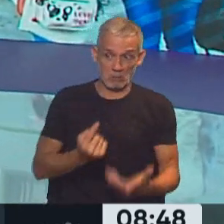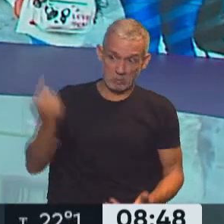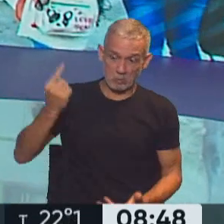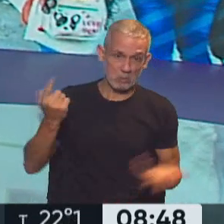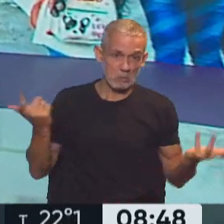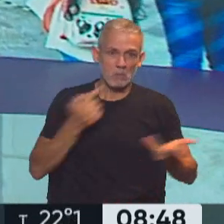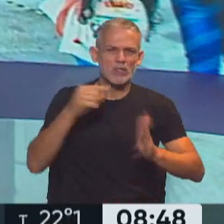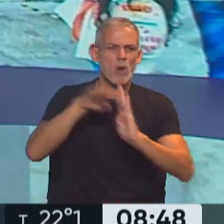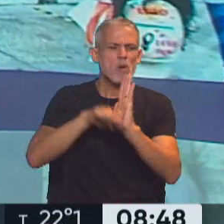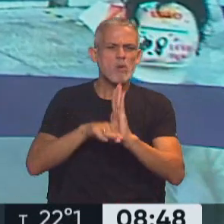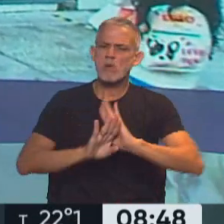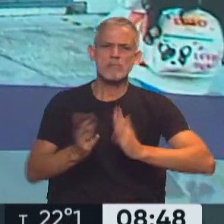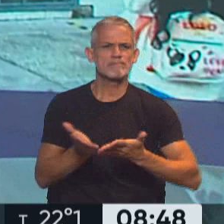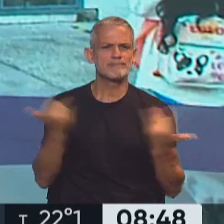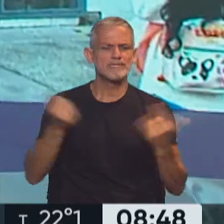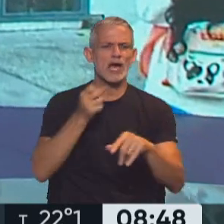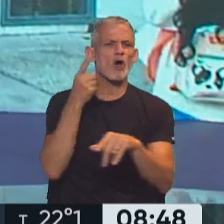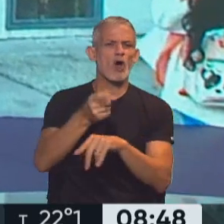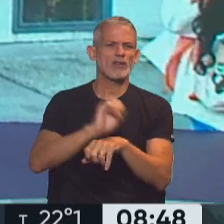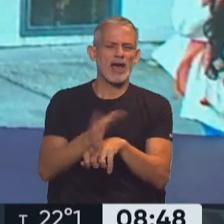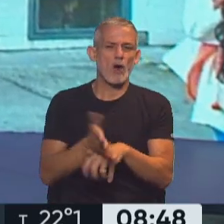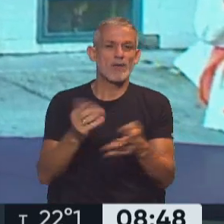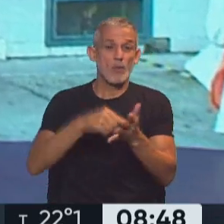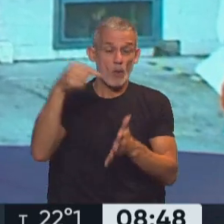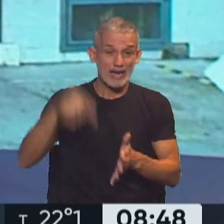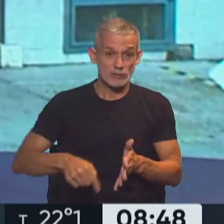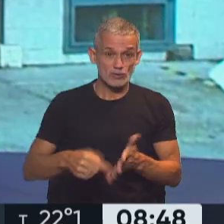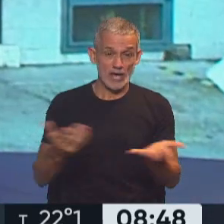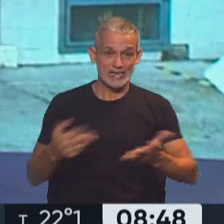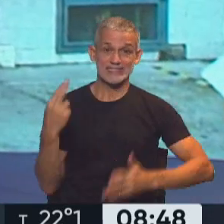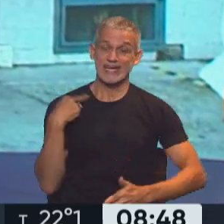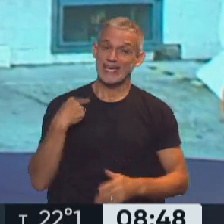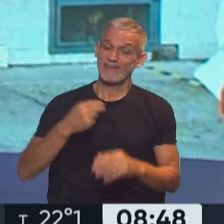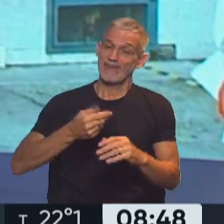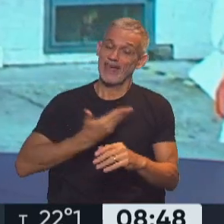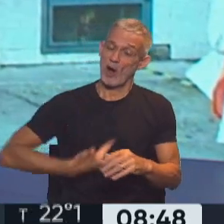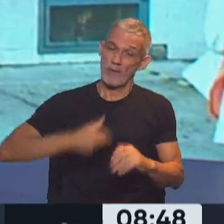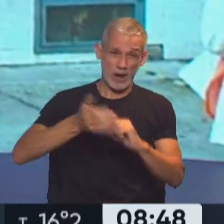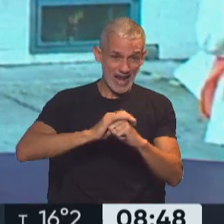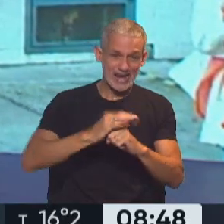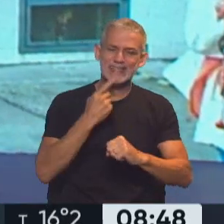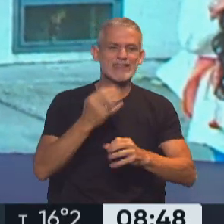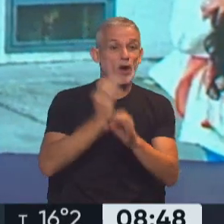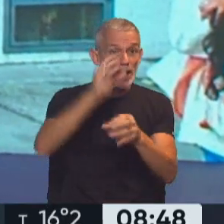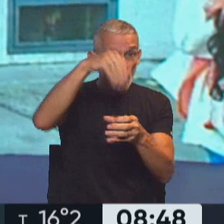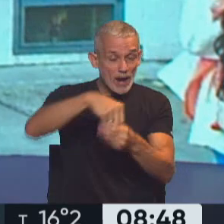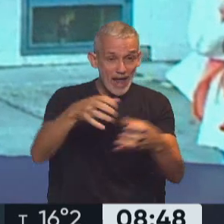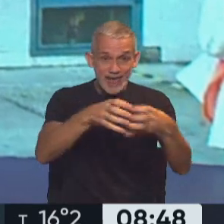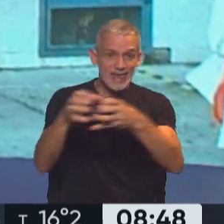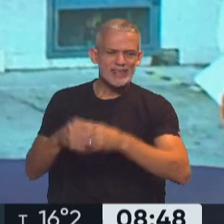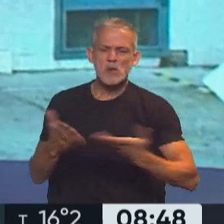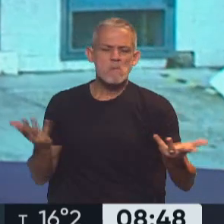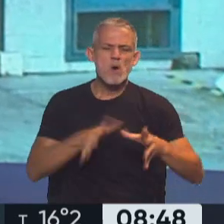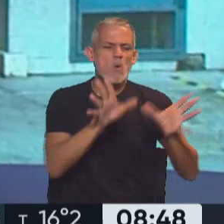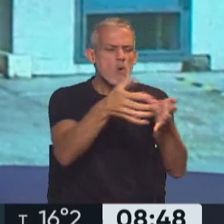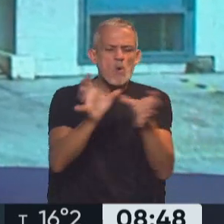eliminar los protocolos anti-COVID. En la ciudad de Buenos Aires, el jefe de gobierno porteño resolvió que en las escuelas ya no habrá